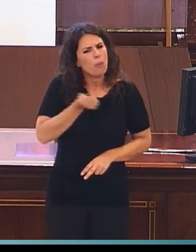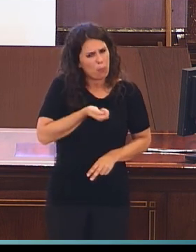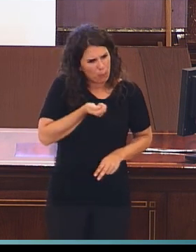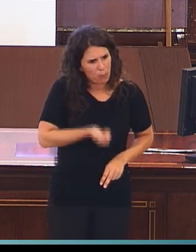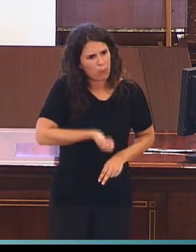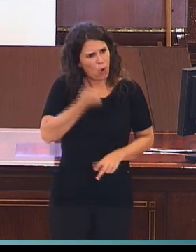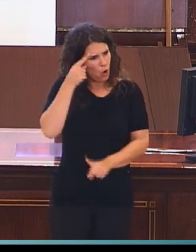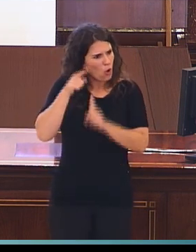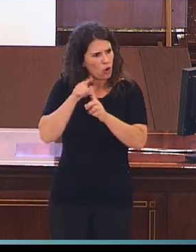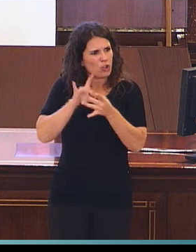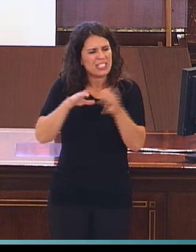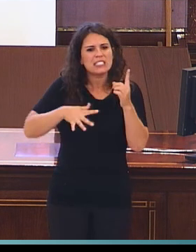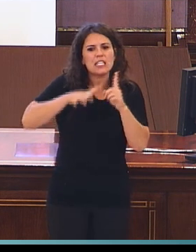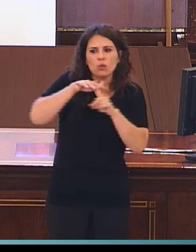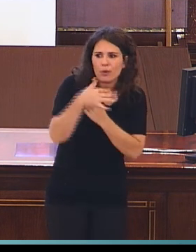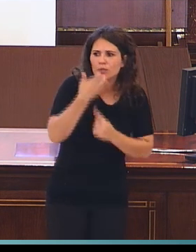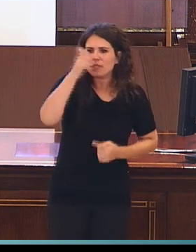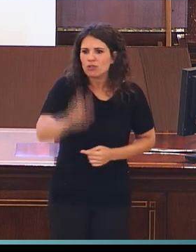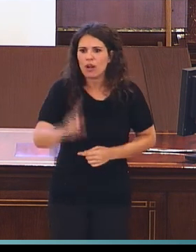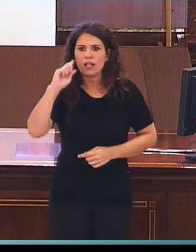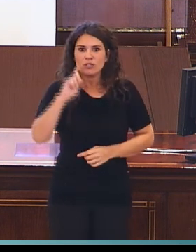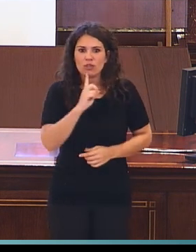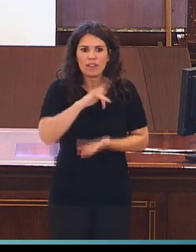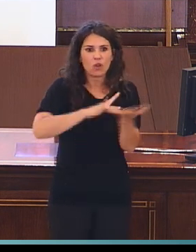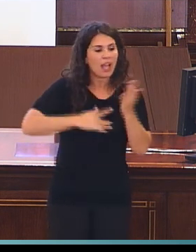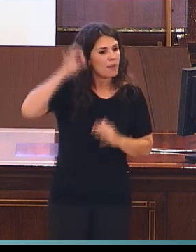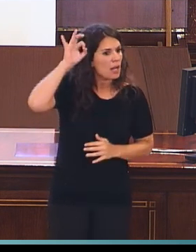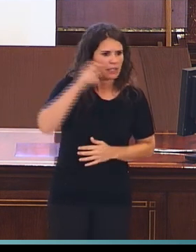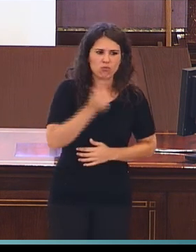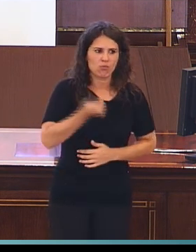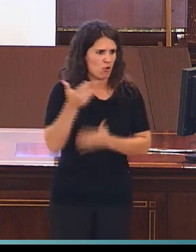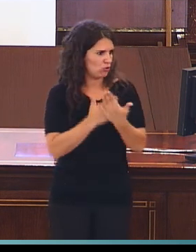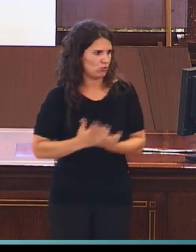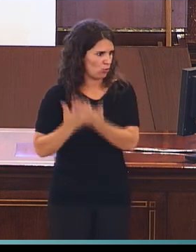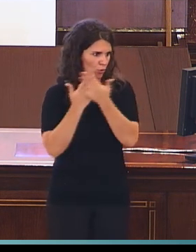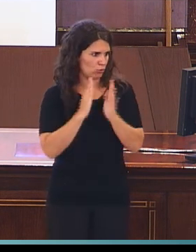de signos en situación en la que la persona sorda lleva un implante coclear, muy poco.